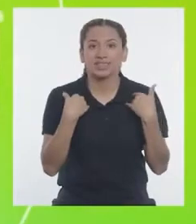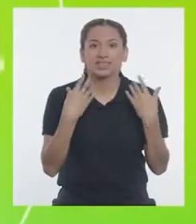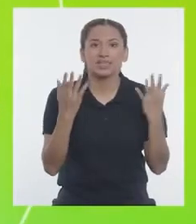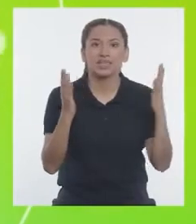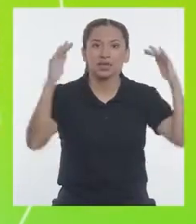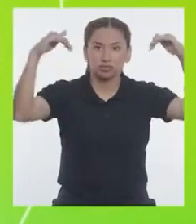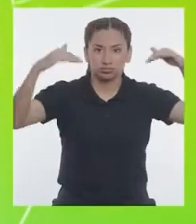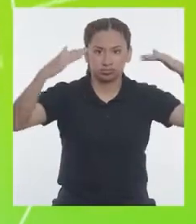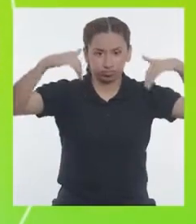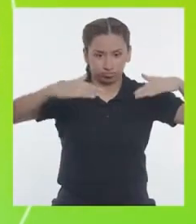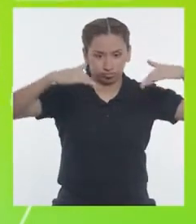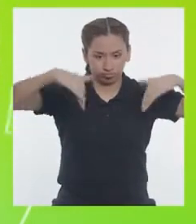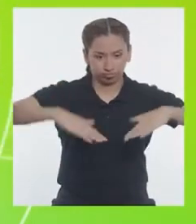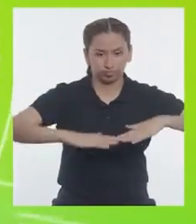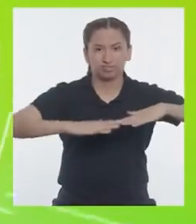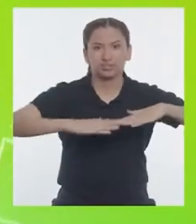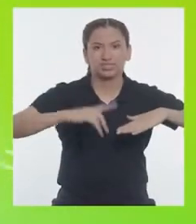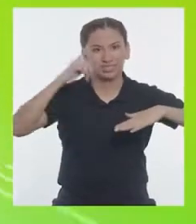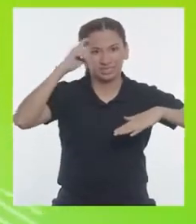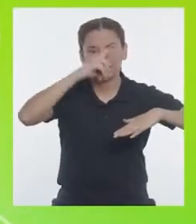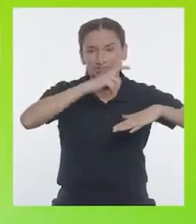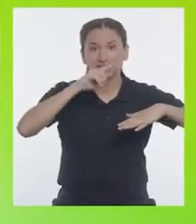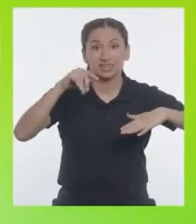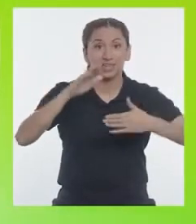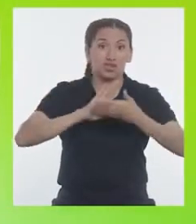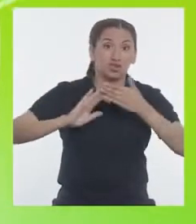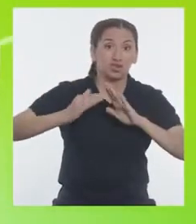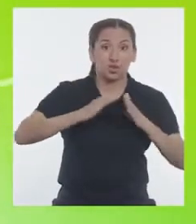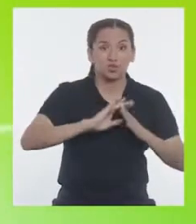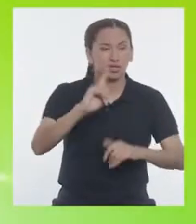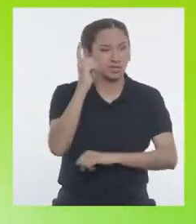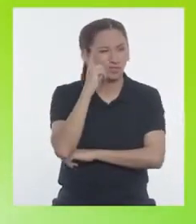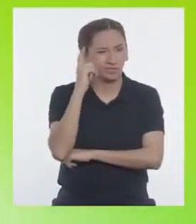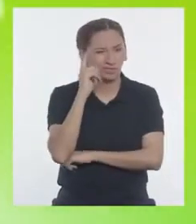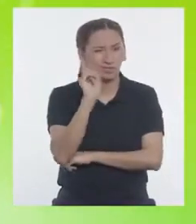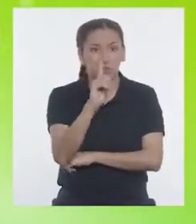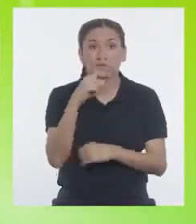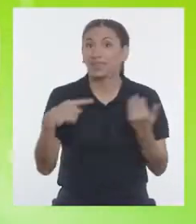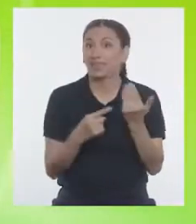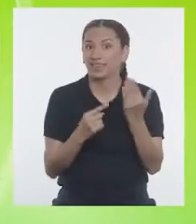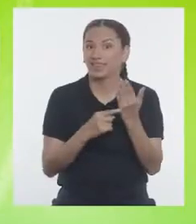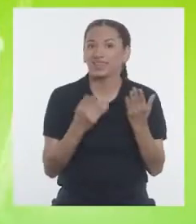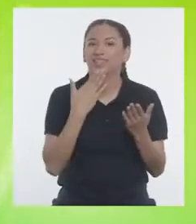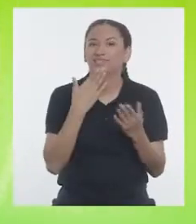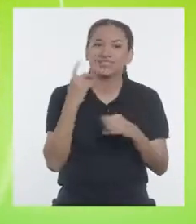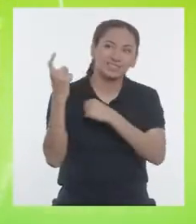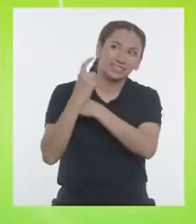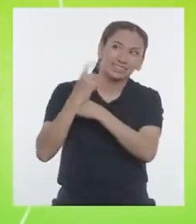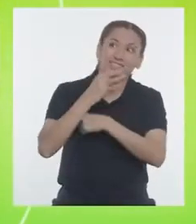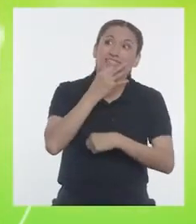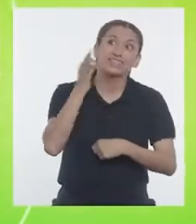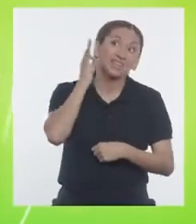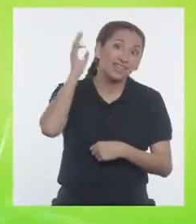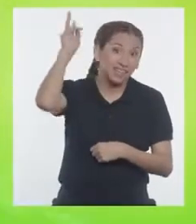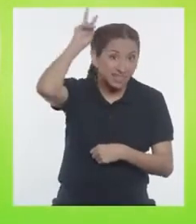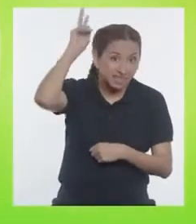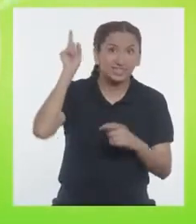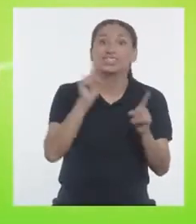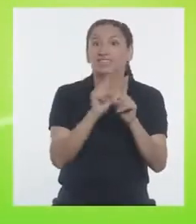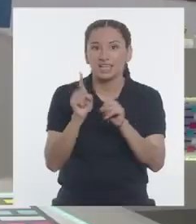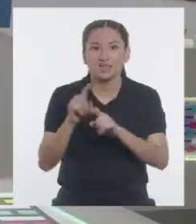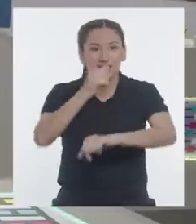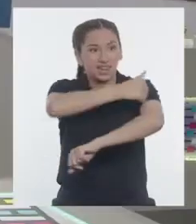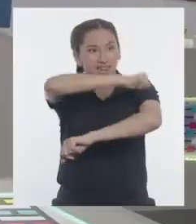en cuenta la geografía muy complicada, en la comunidad realizamos una técnica usada por los preincas, también los